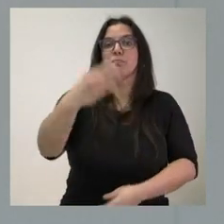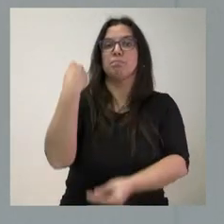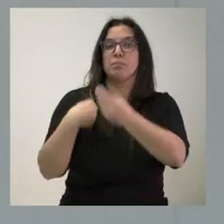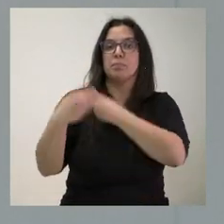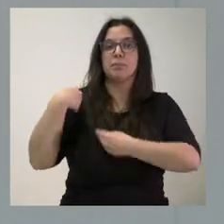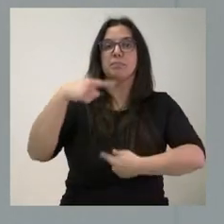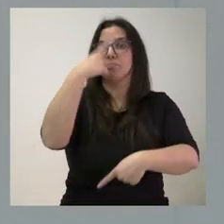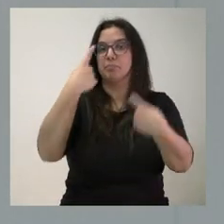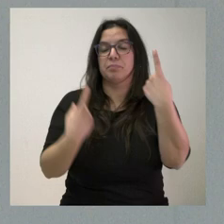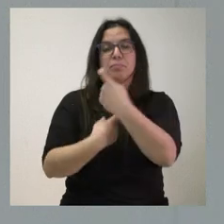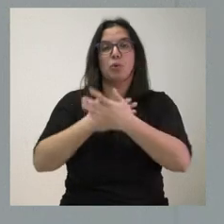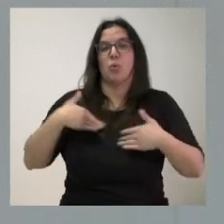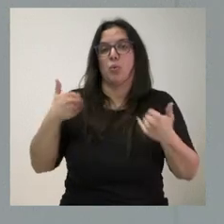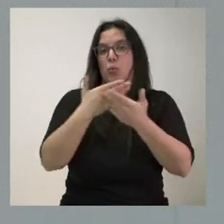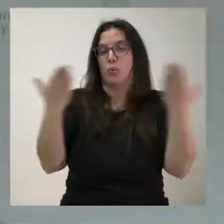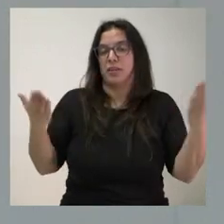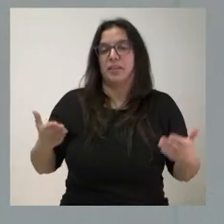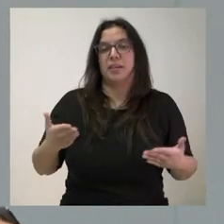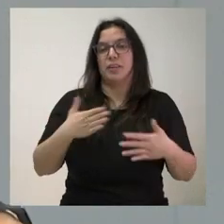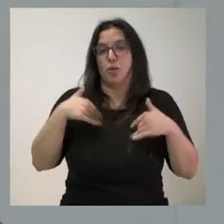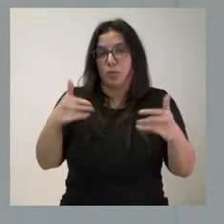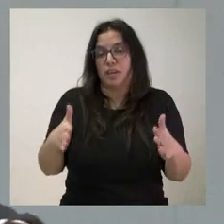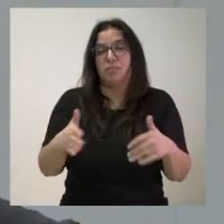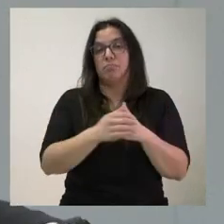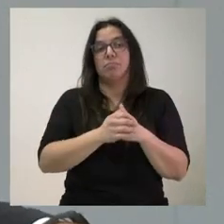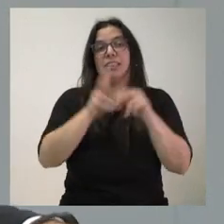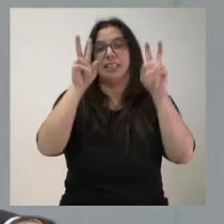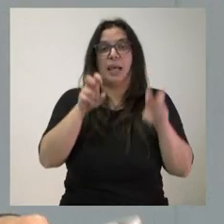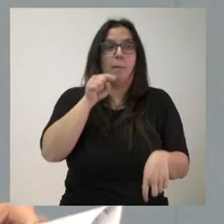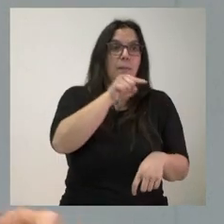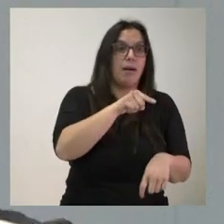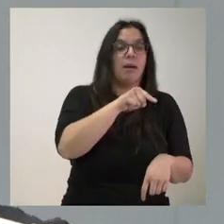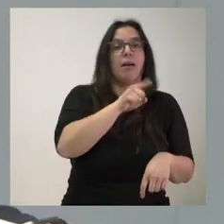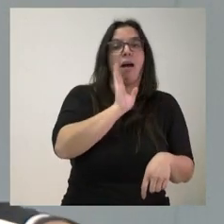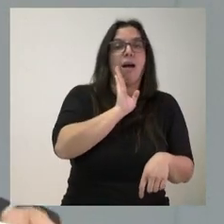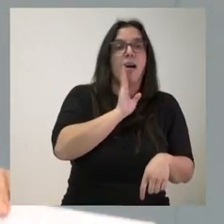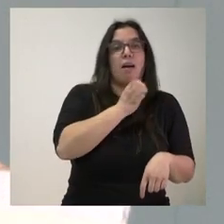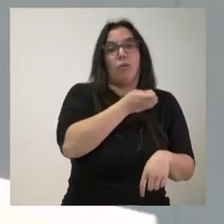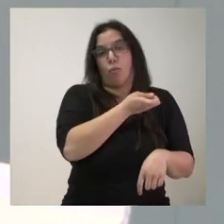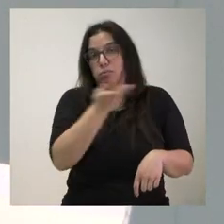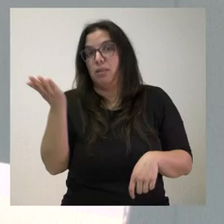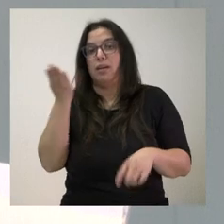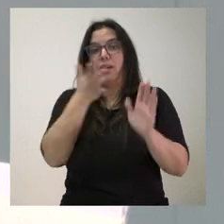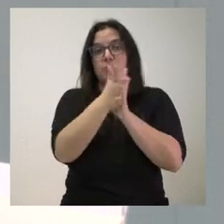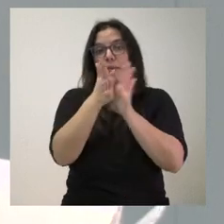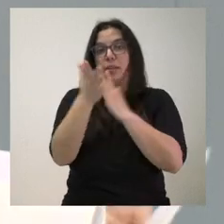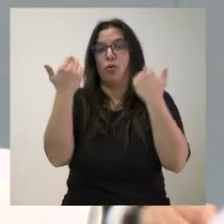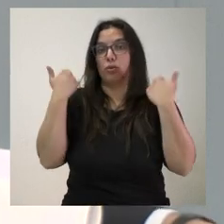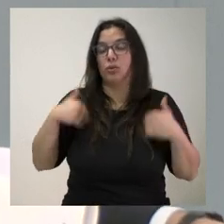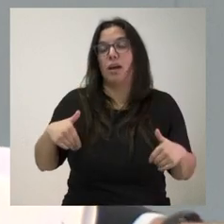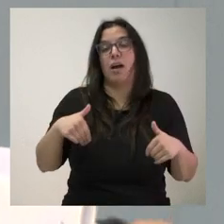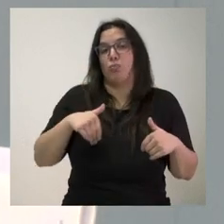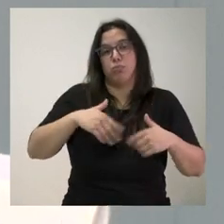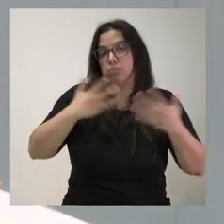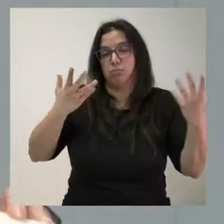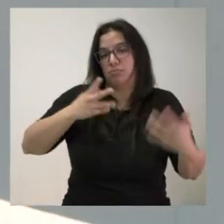cualquier cuestión que estimen oportuno formular sobre este asunto, sobre cualquiera de los que hemos tratado en el orden del día